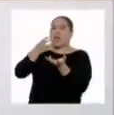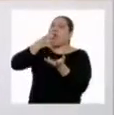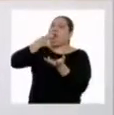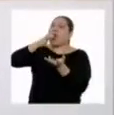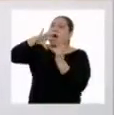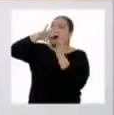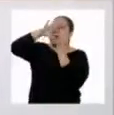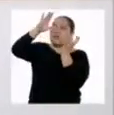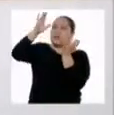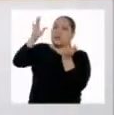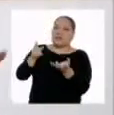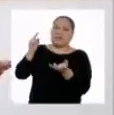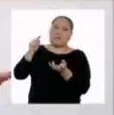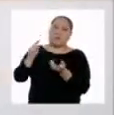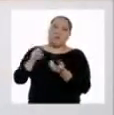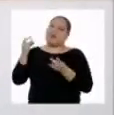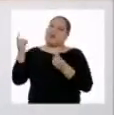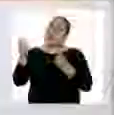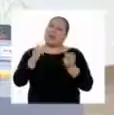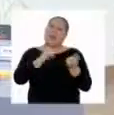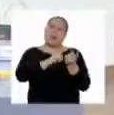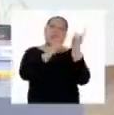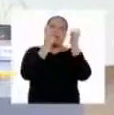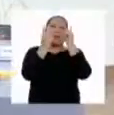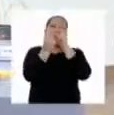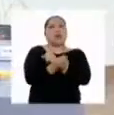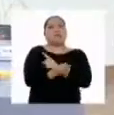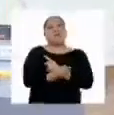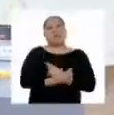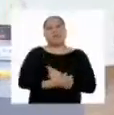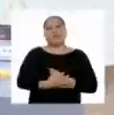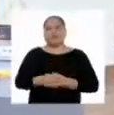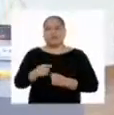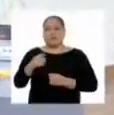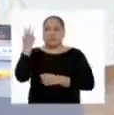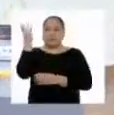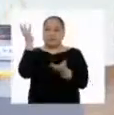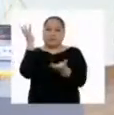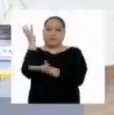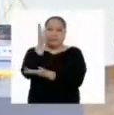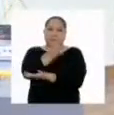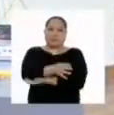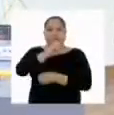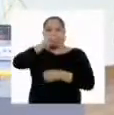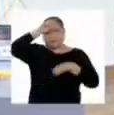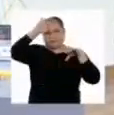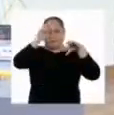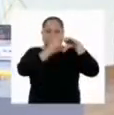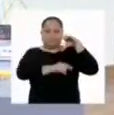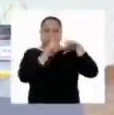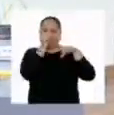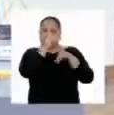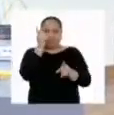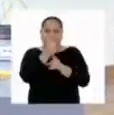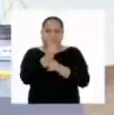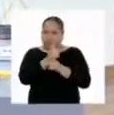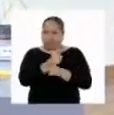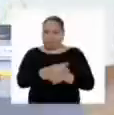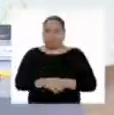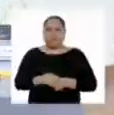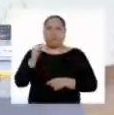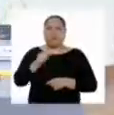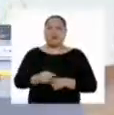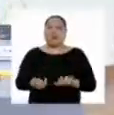lo que a su vez acelera el cambio climático. La tala de árboles, la minería ilegal y los incendios forestales son